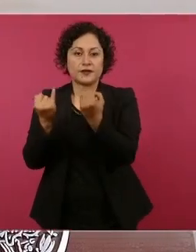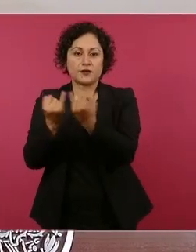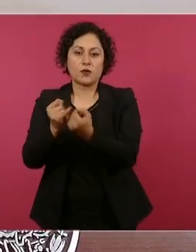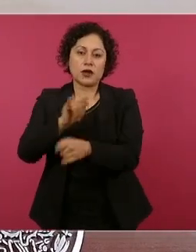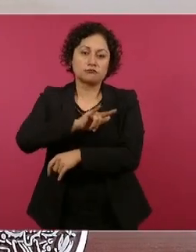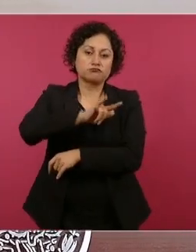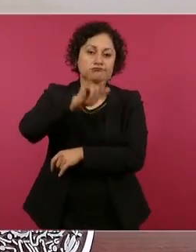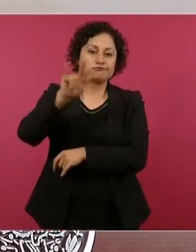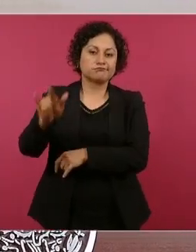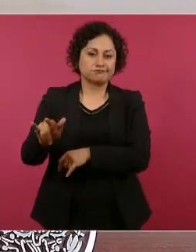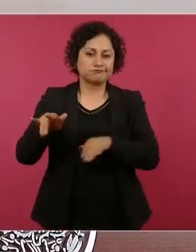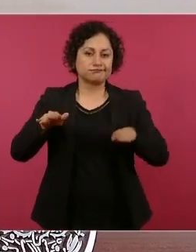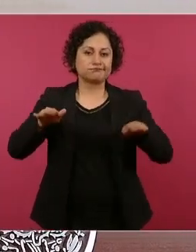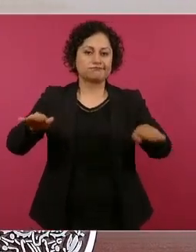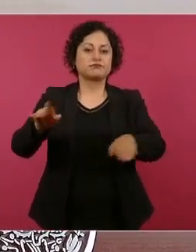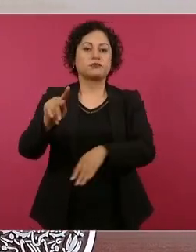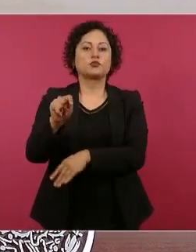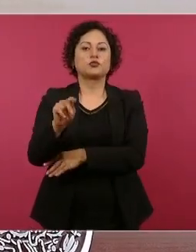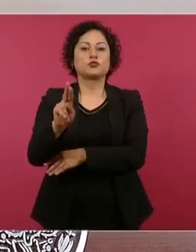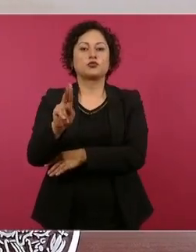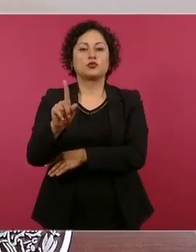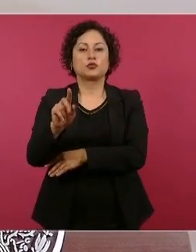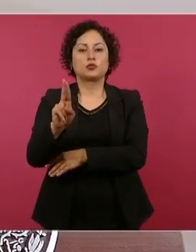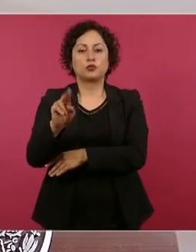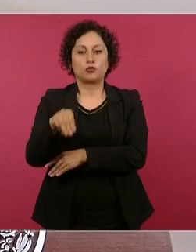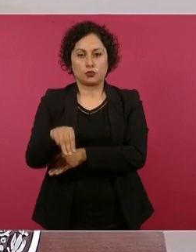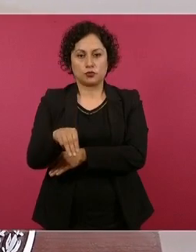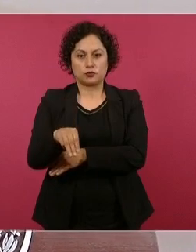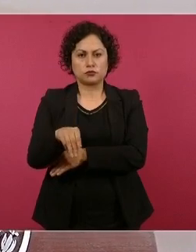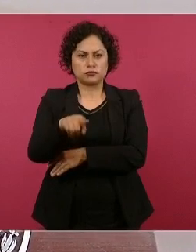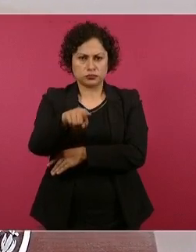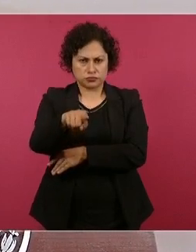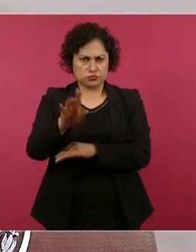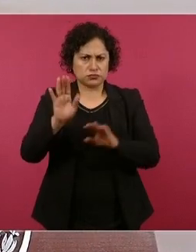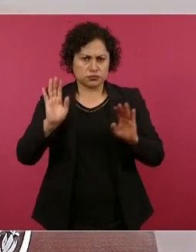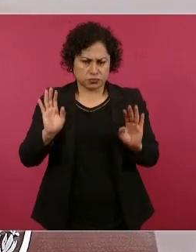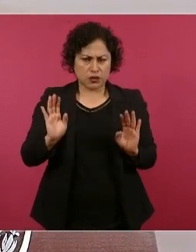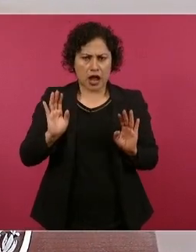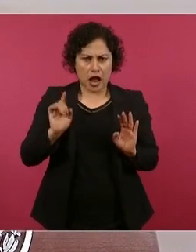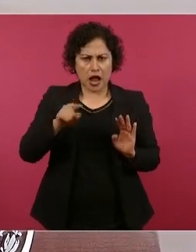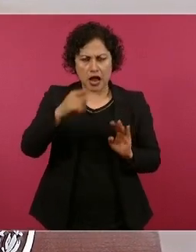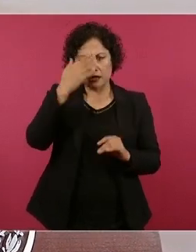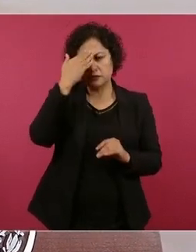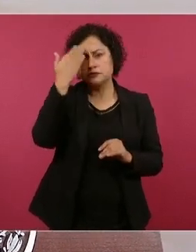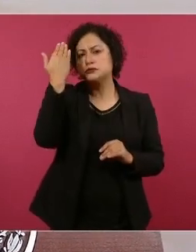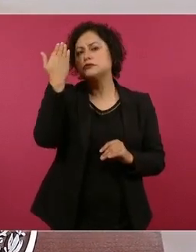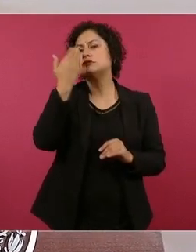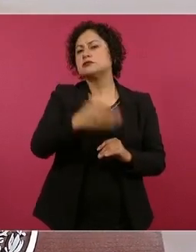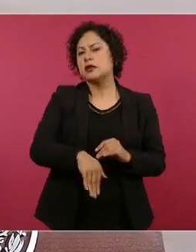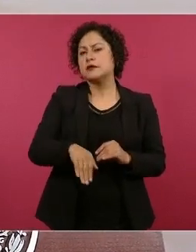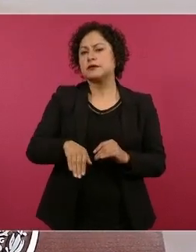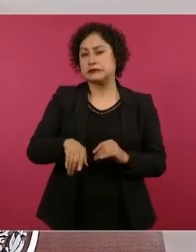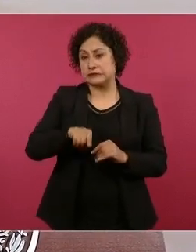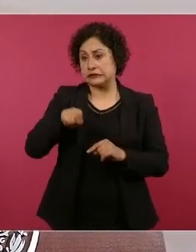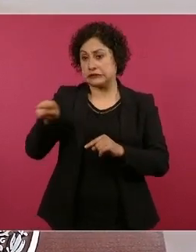cuántos vuelos ya están llegando del extranjero,